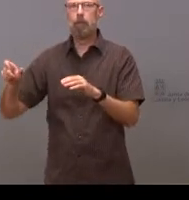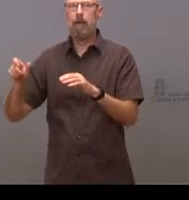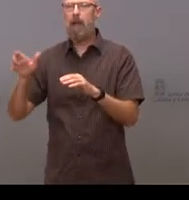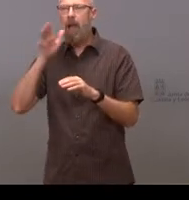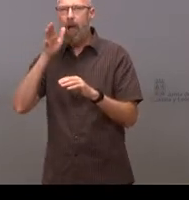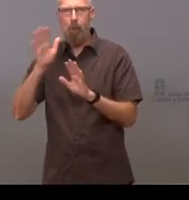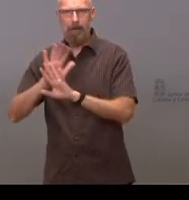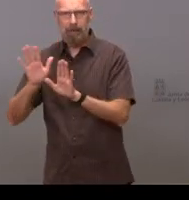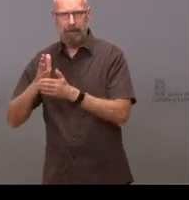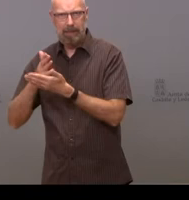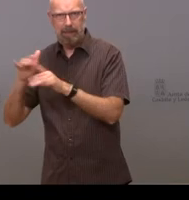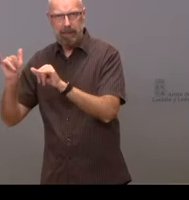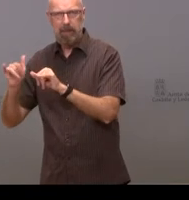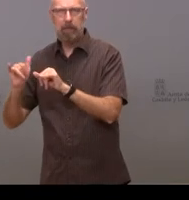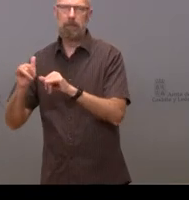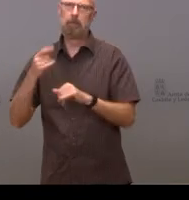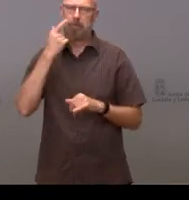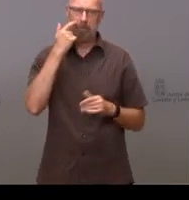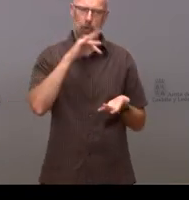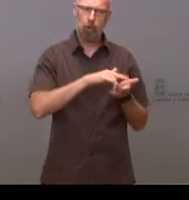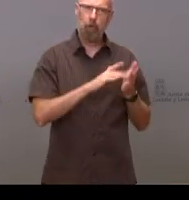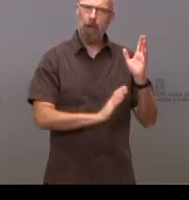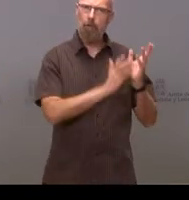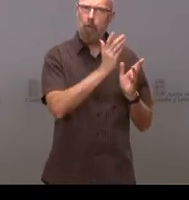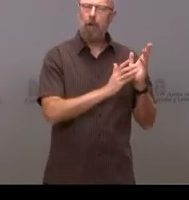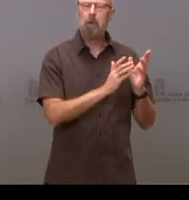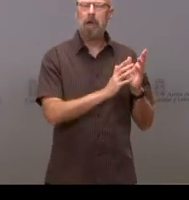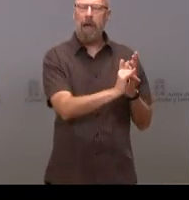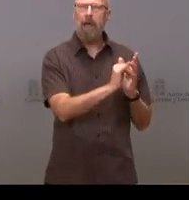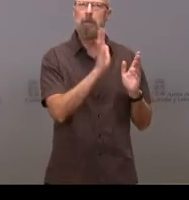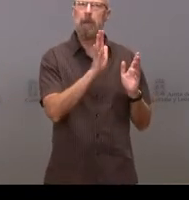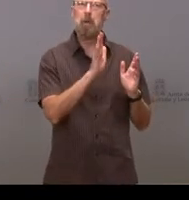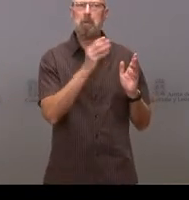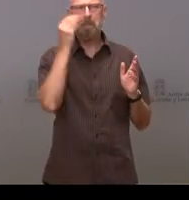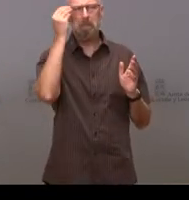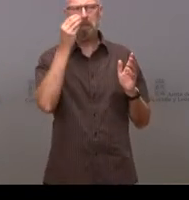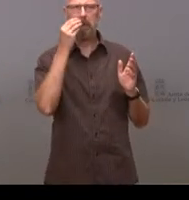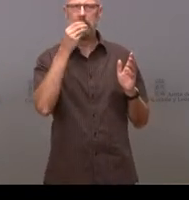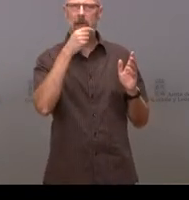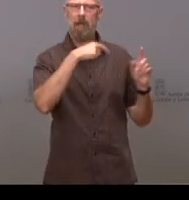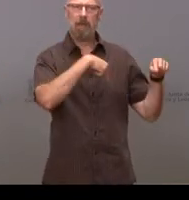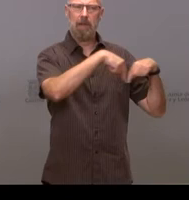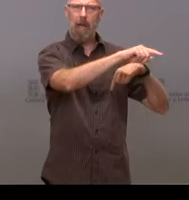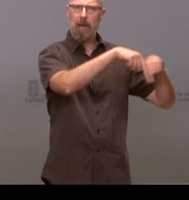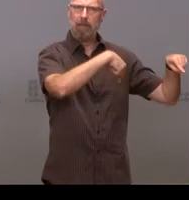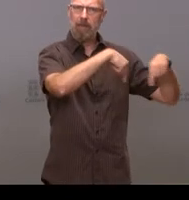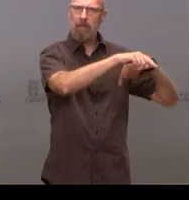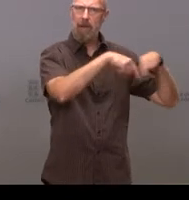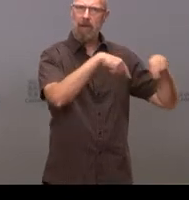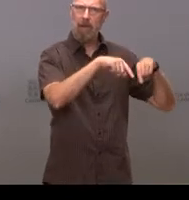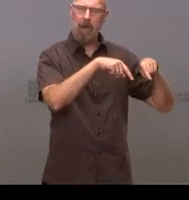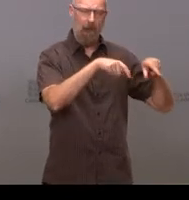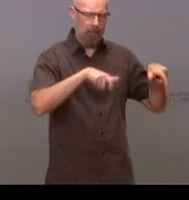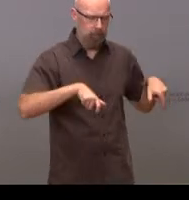se registra un fuego y a nadie se le ocurre pensar que en una carretera hay cuneta y que eso puede